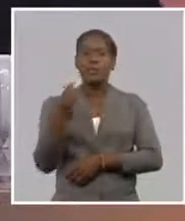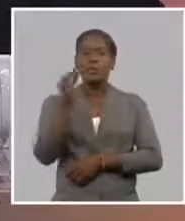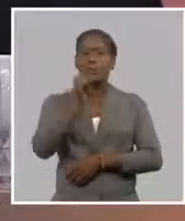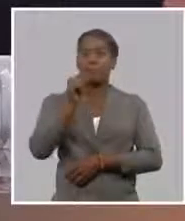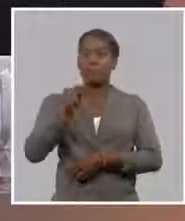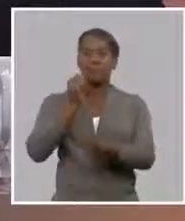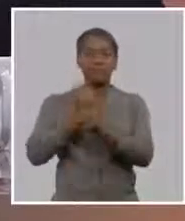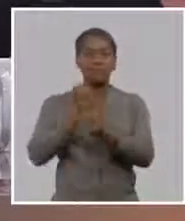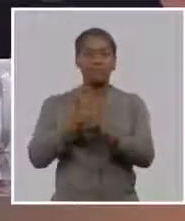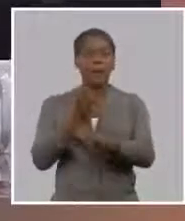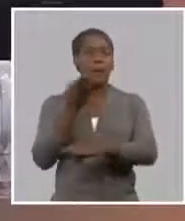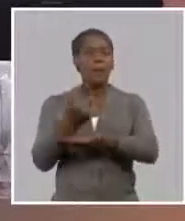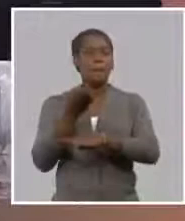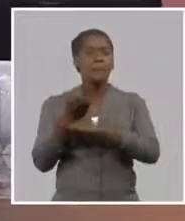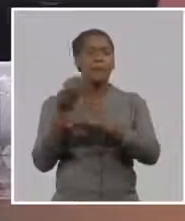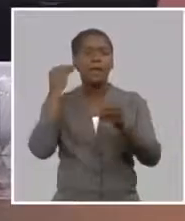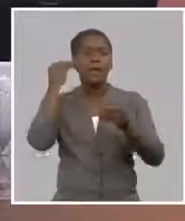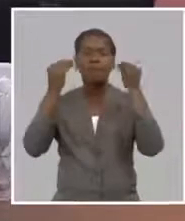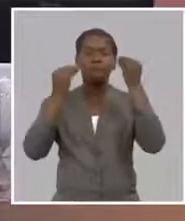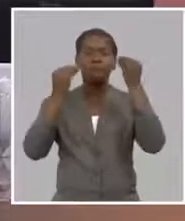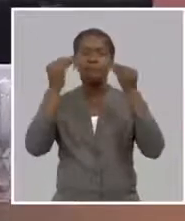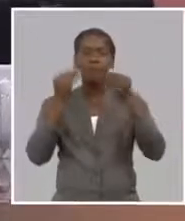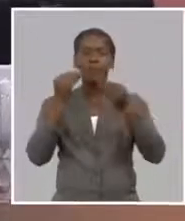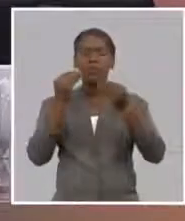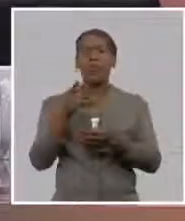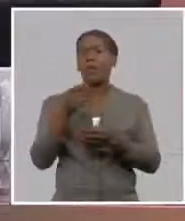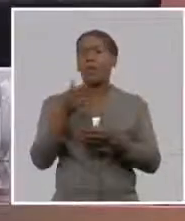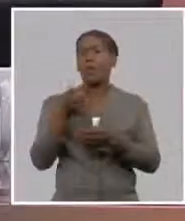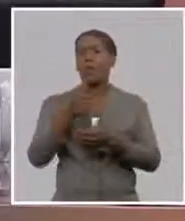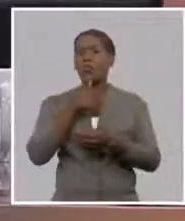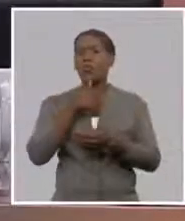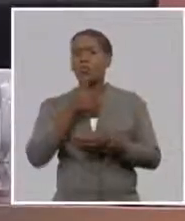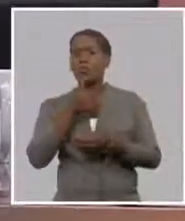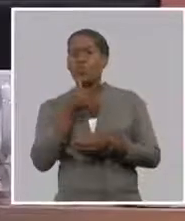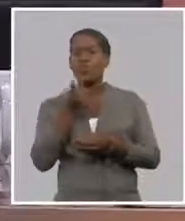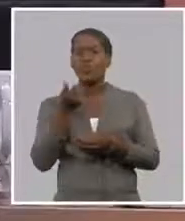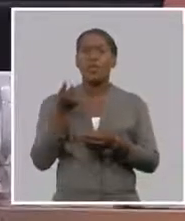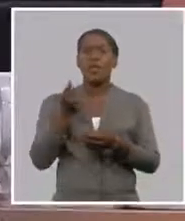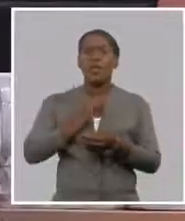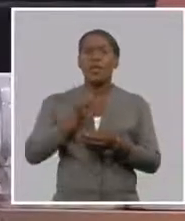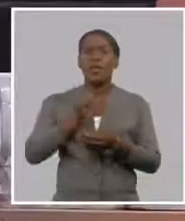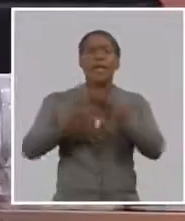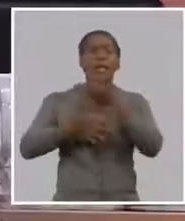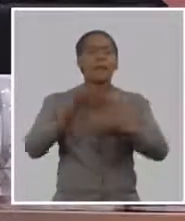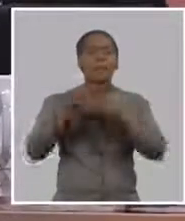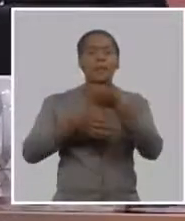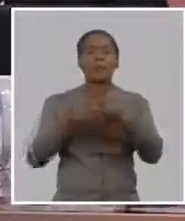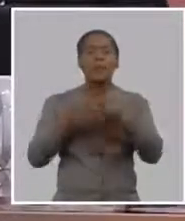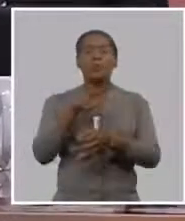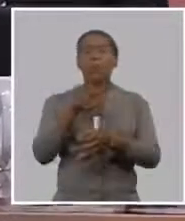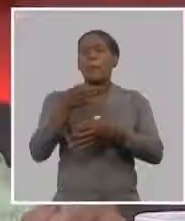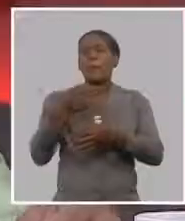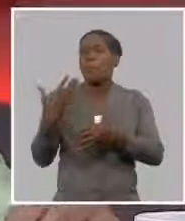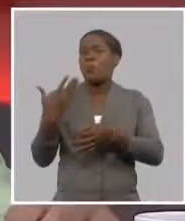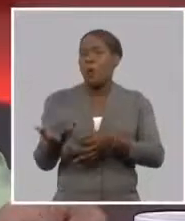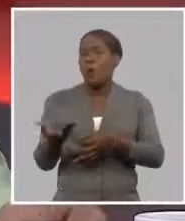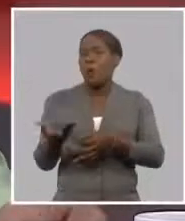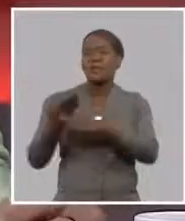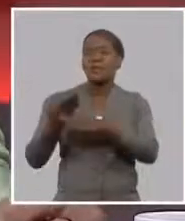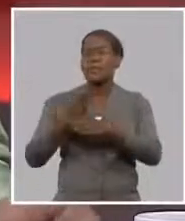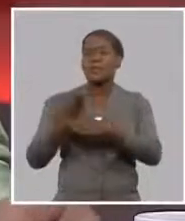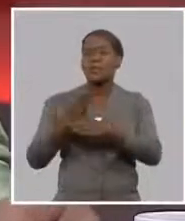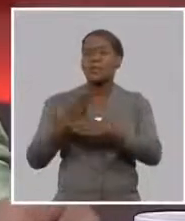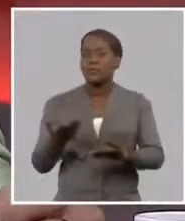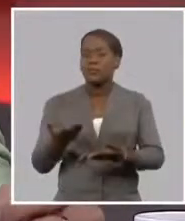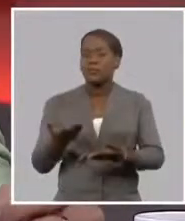que puedan ayudar a estimular el seguro en el ámbito agropecuario y además ayudar a los productores a conocer sobre esas ventajas si Randy buenas